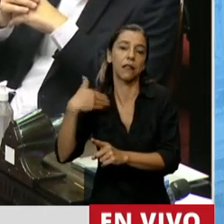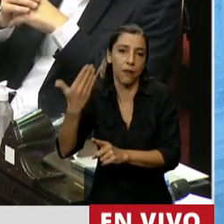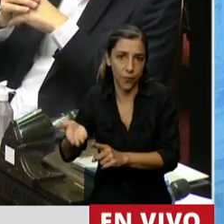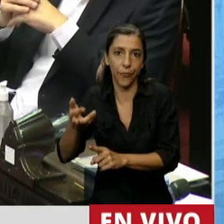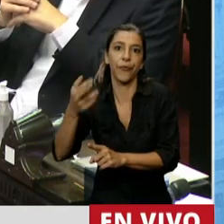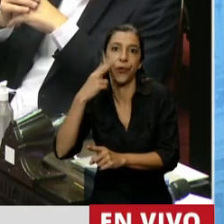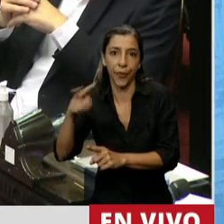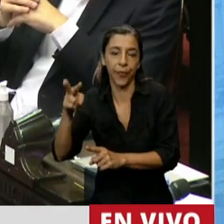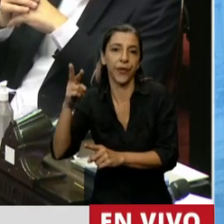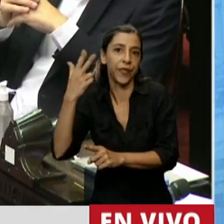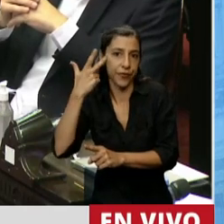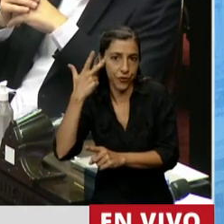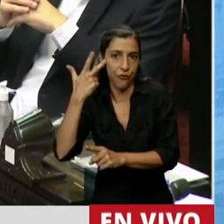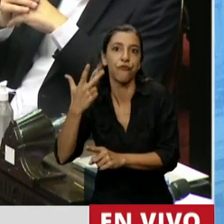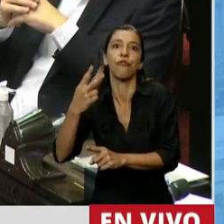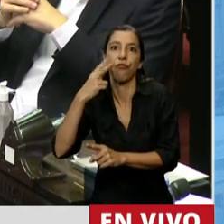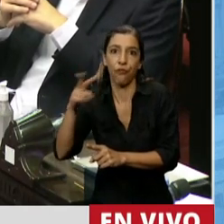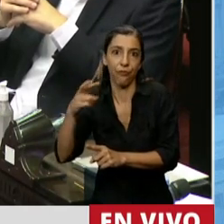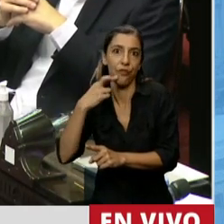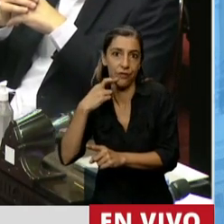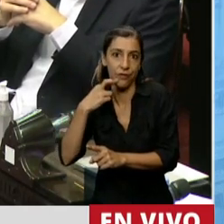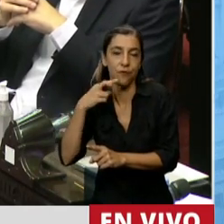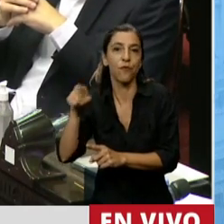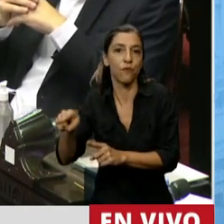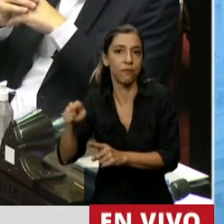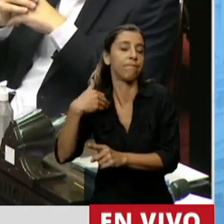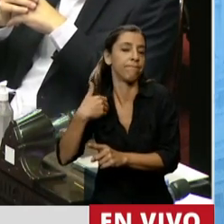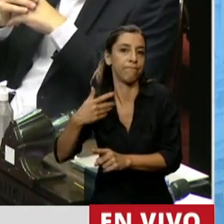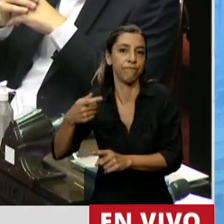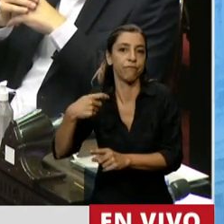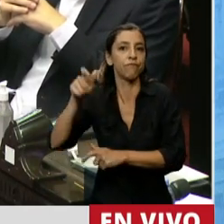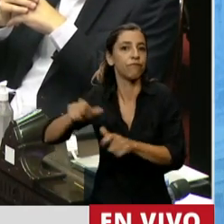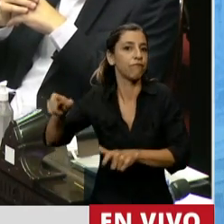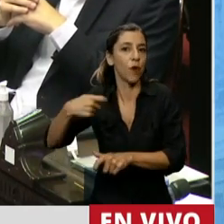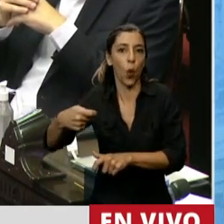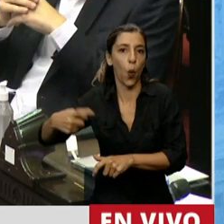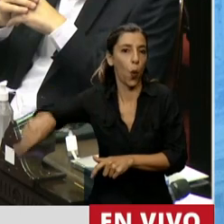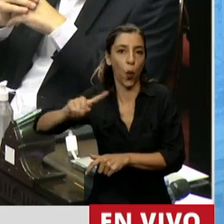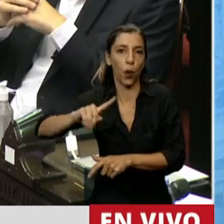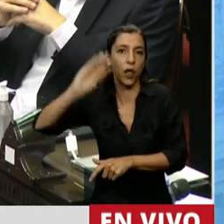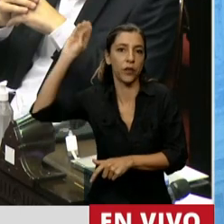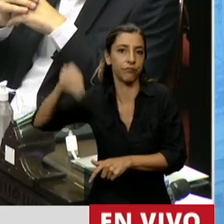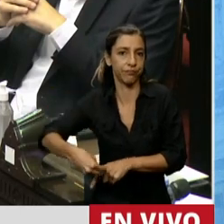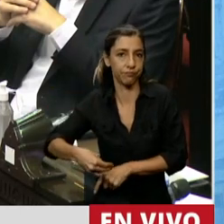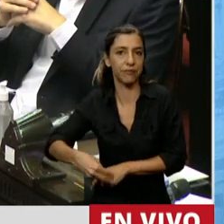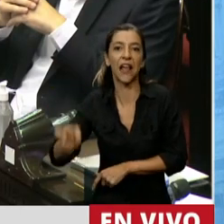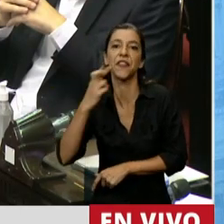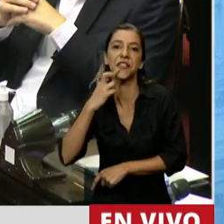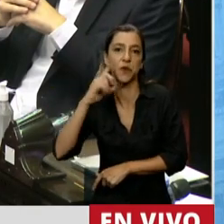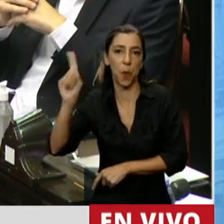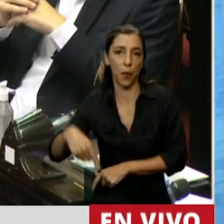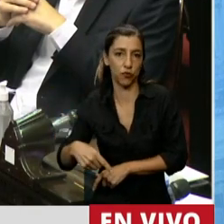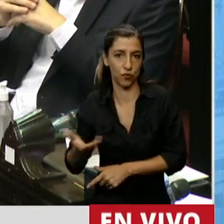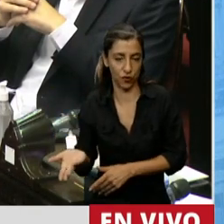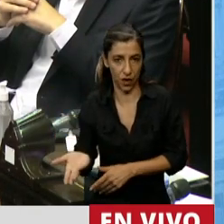2019 los jubilados perdieran un 19% frente al poder adquisitivo